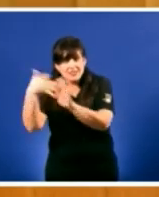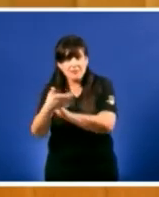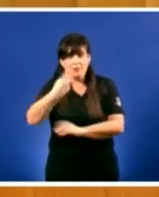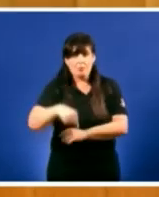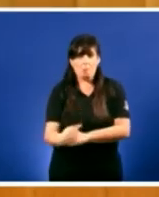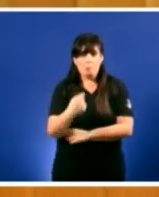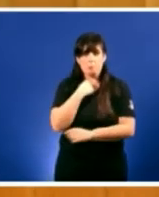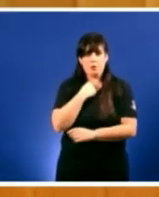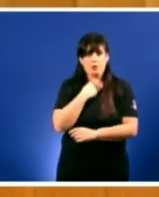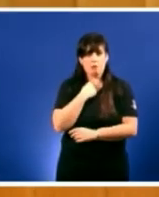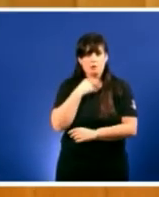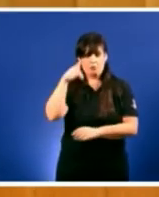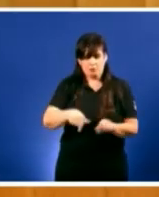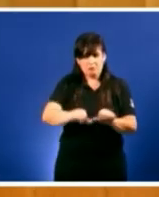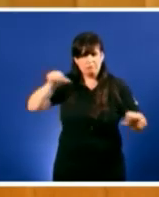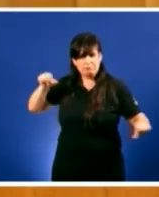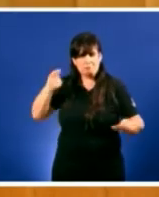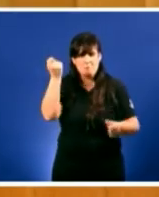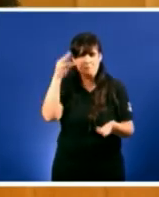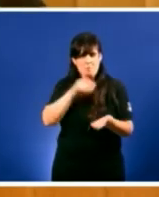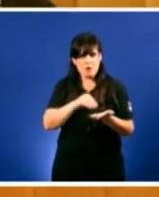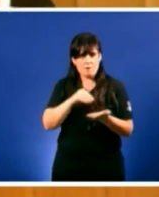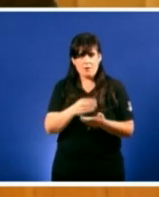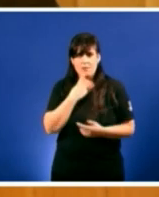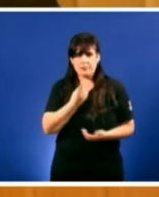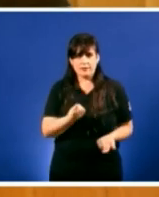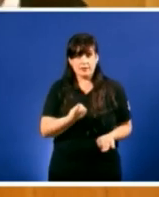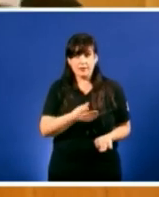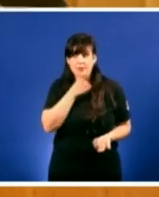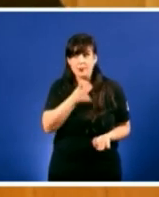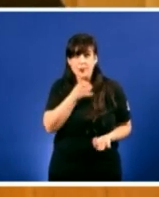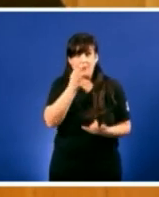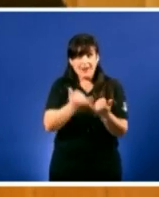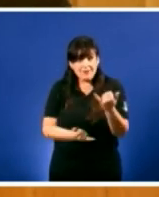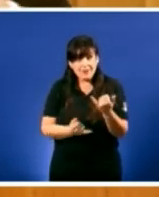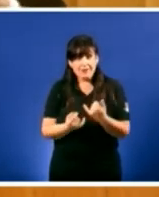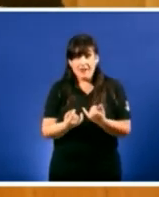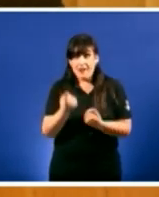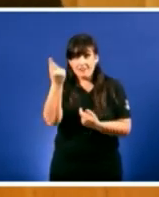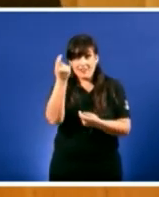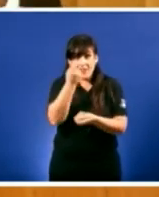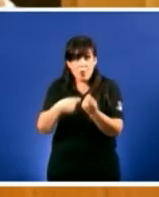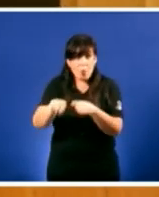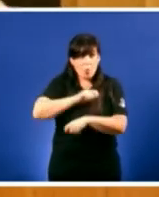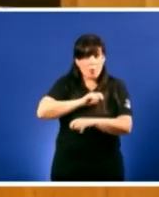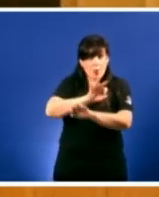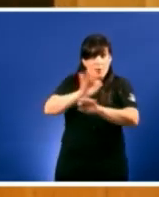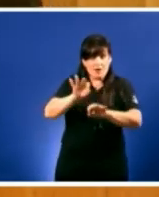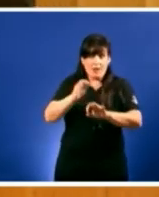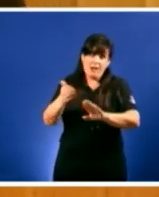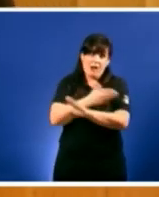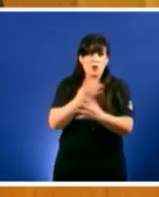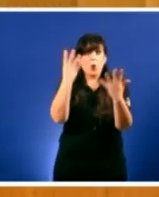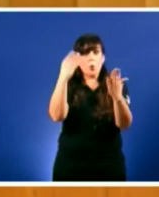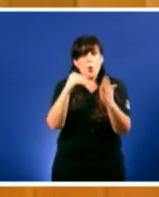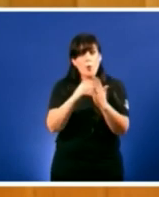denunciado nesta Cámara non só non se recuperou un euro dos nove mil millóns de recursos